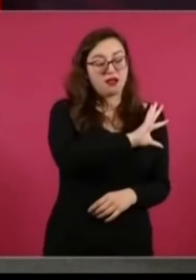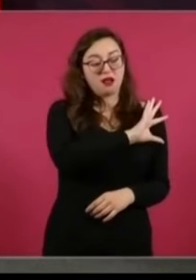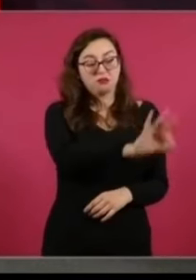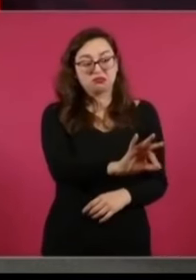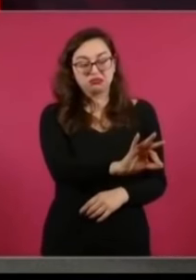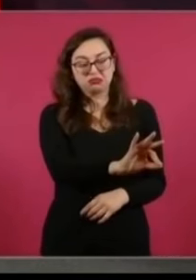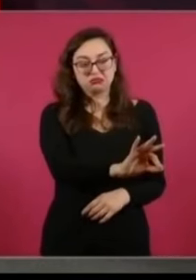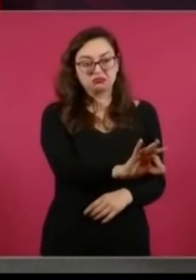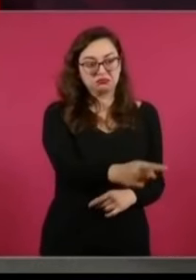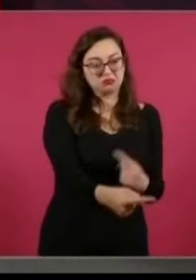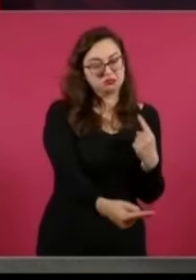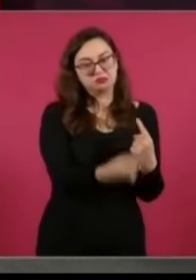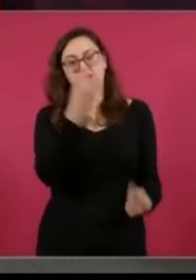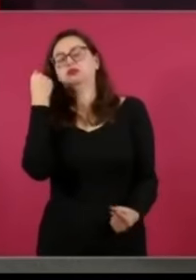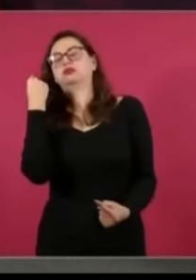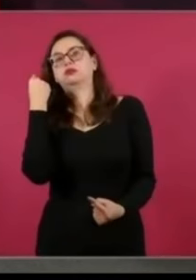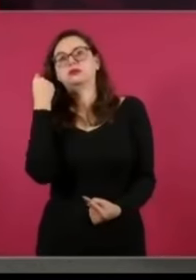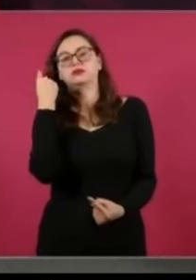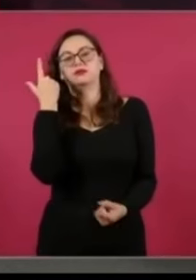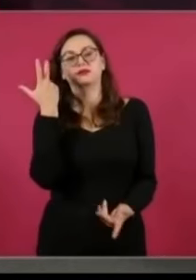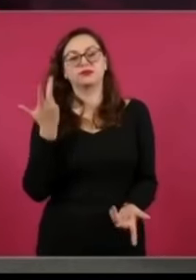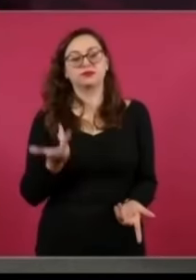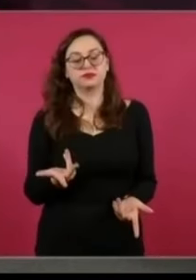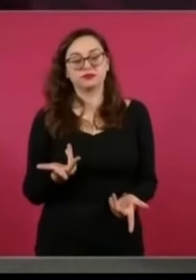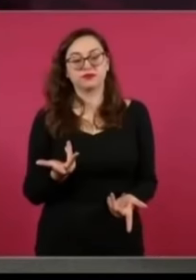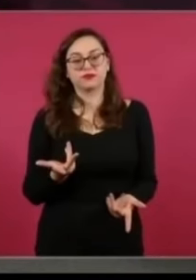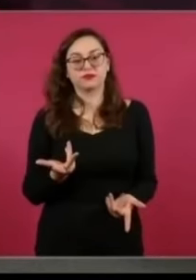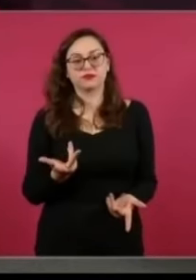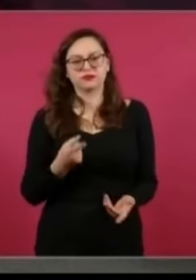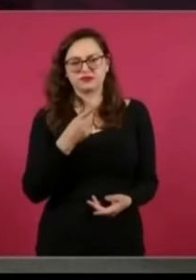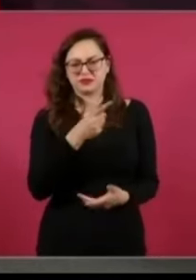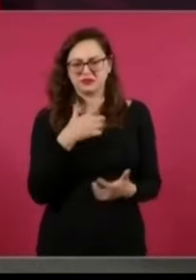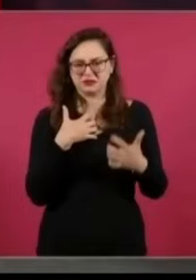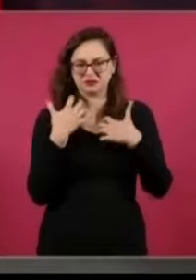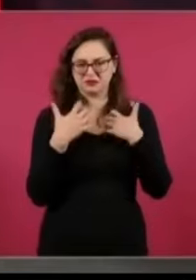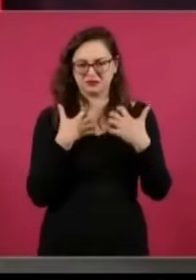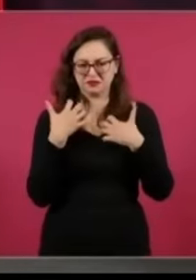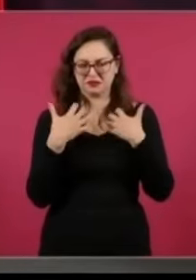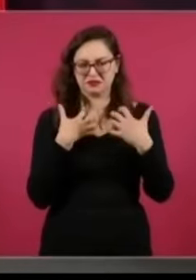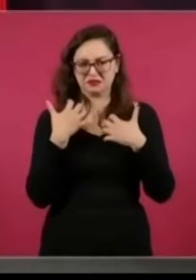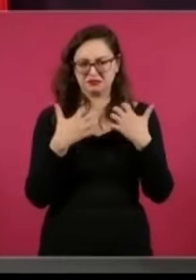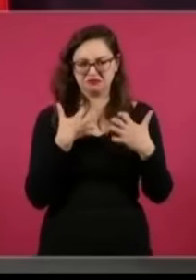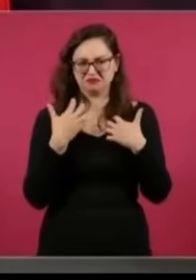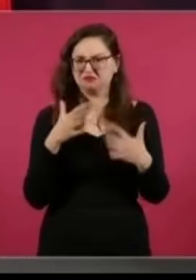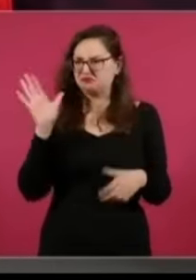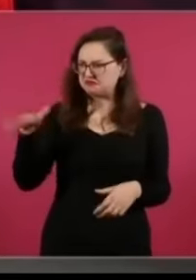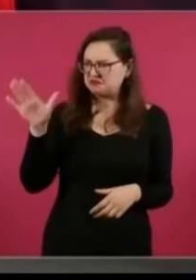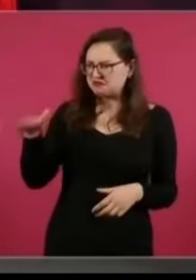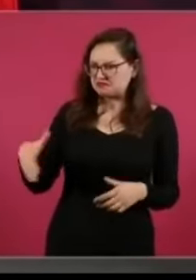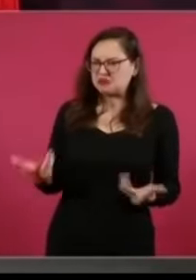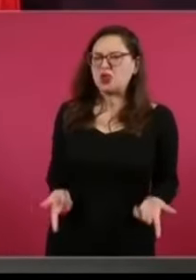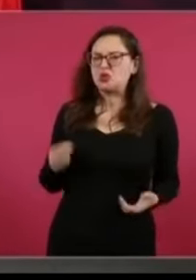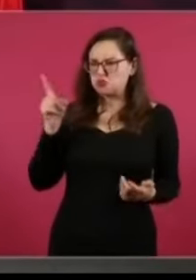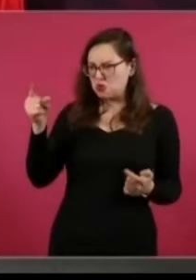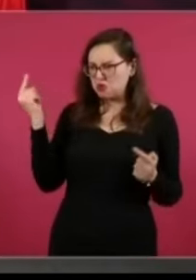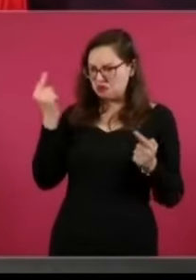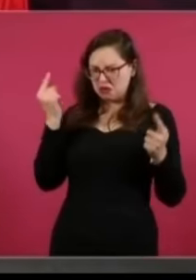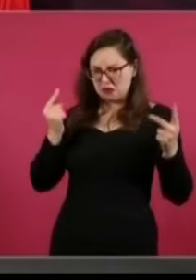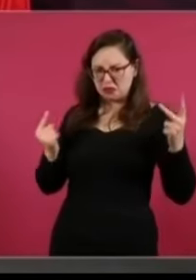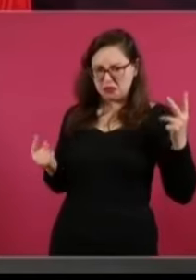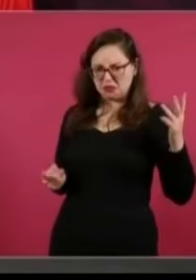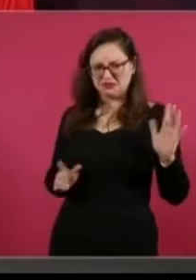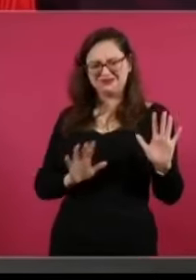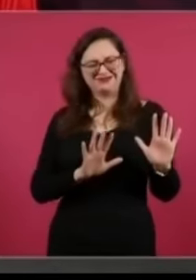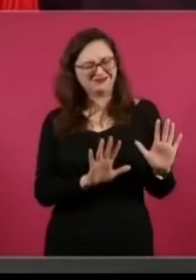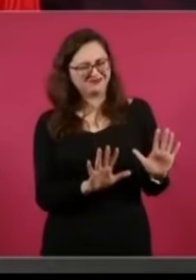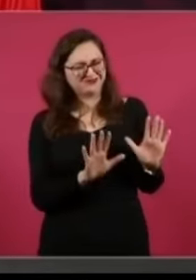donativos El presidente de la República, María Amparo, está acusando que la organización presidida por ti y